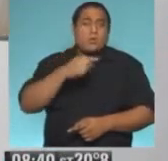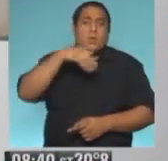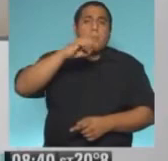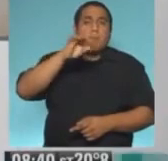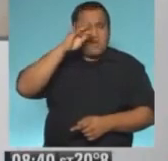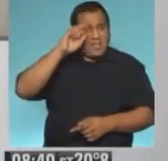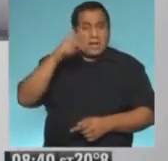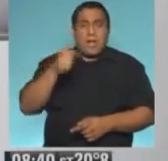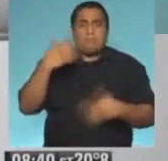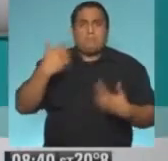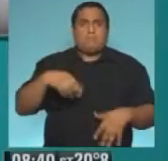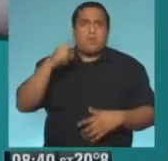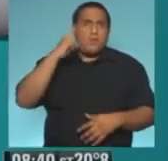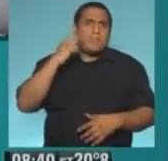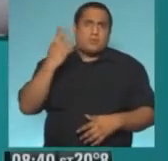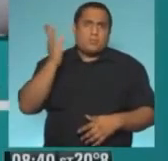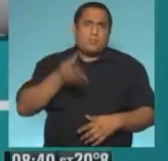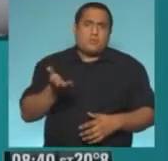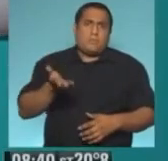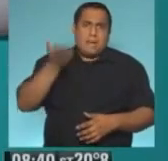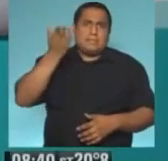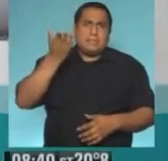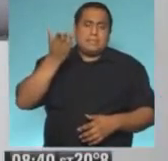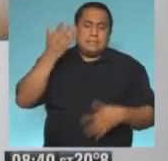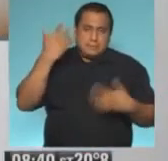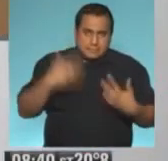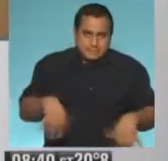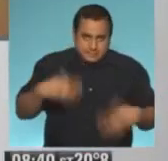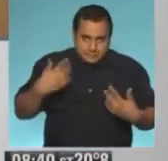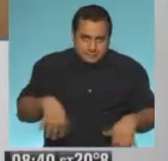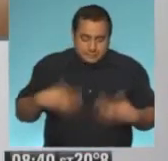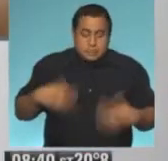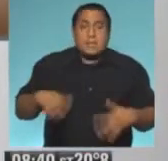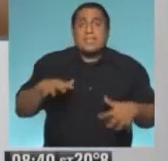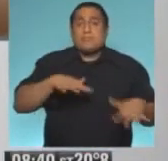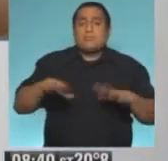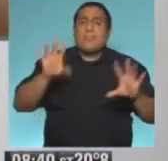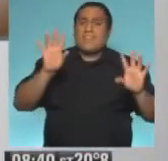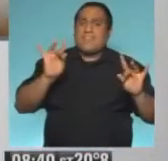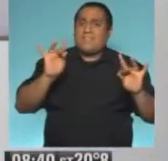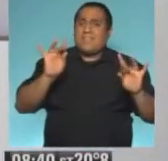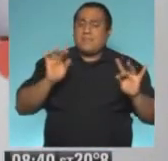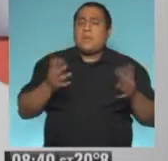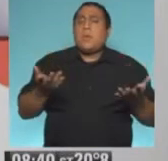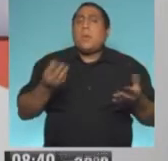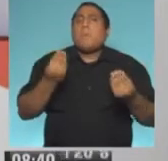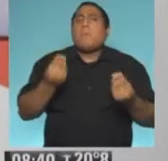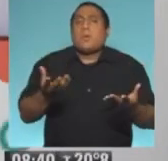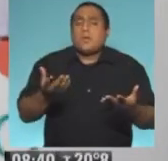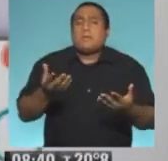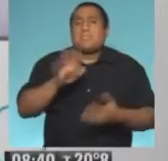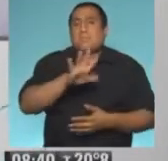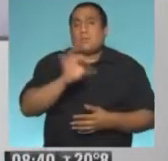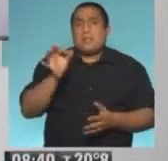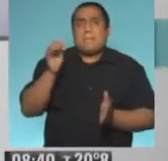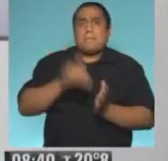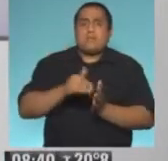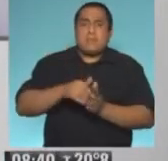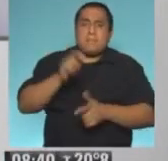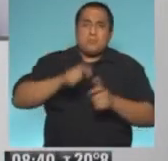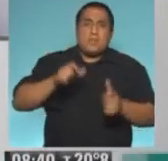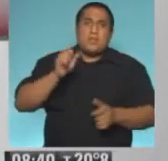seguros y eficaces. Así que, bueno, el panorama es complicado. Es complicado porque 50 millones de